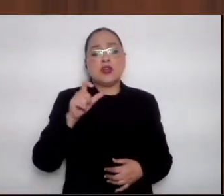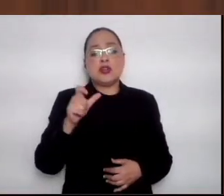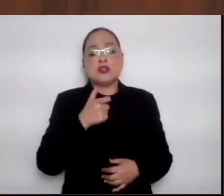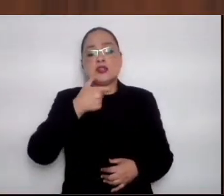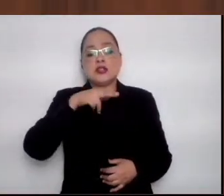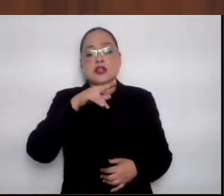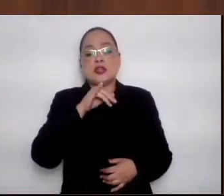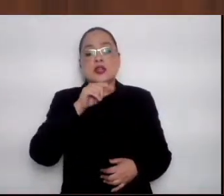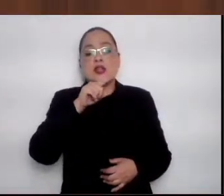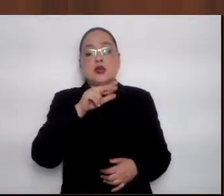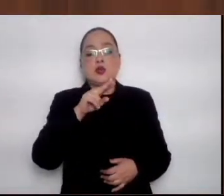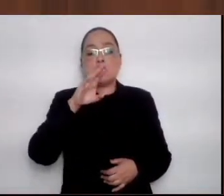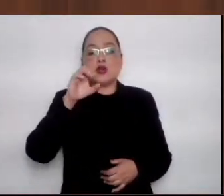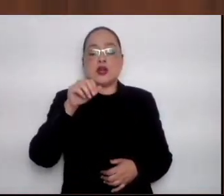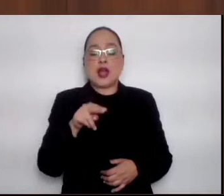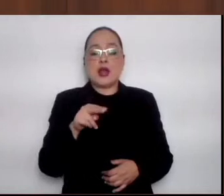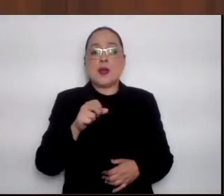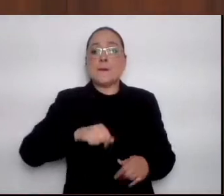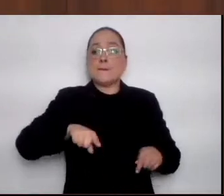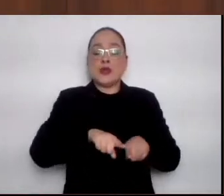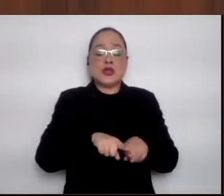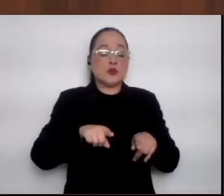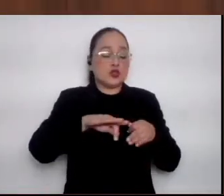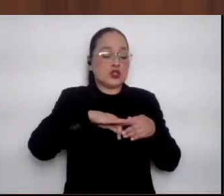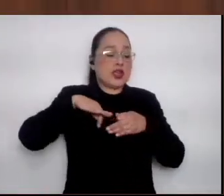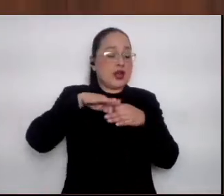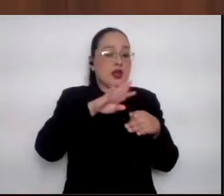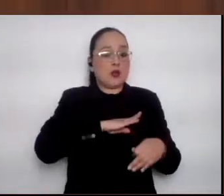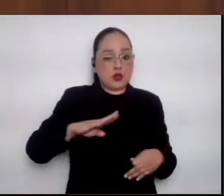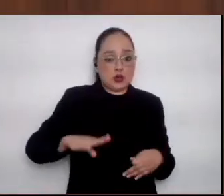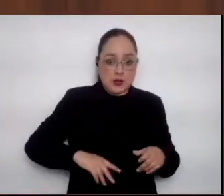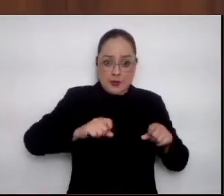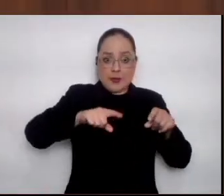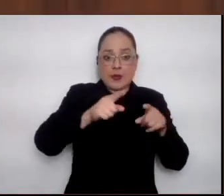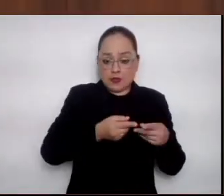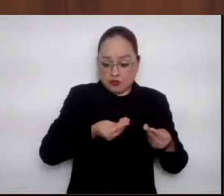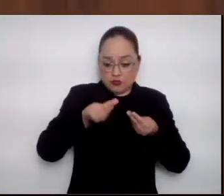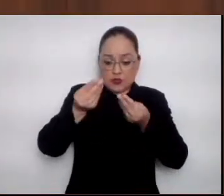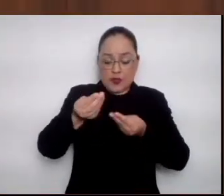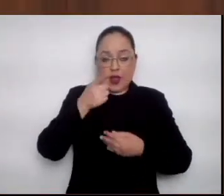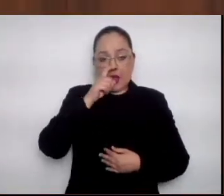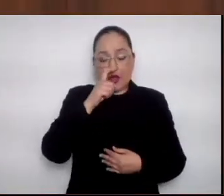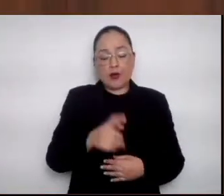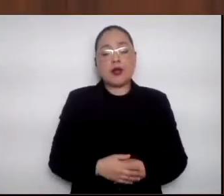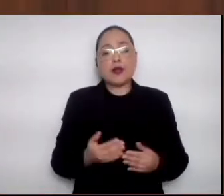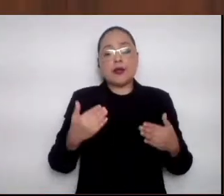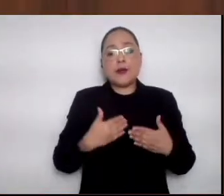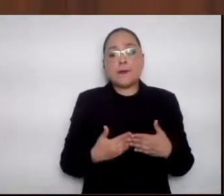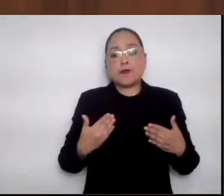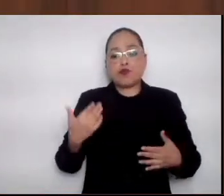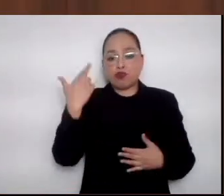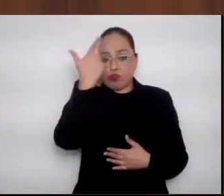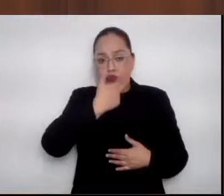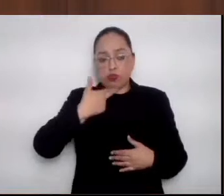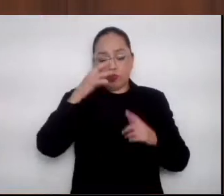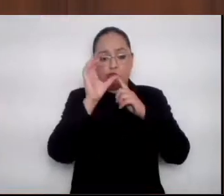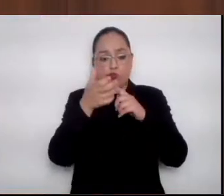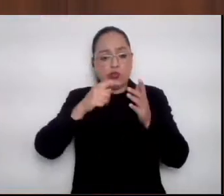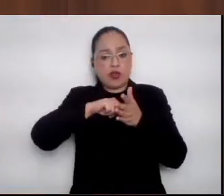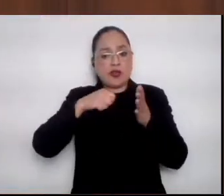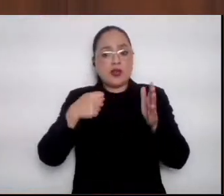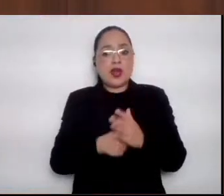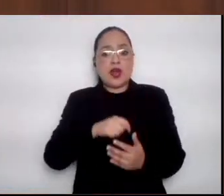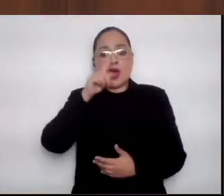municipios aledaños. Y respecto de la existencia de la Comisión Técnica del Agua, coincido con usted, la Comisión Técnica del Agua es un